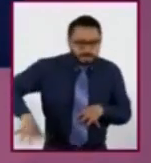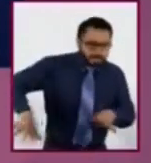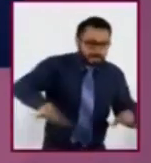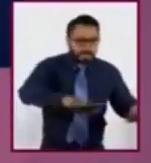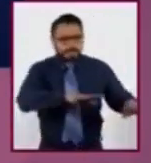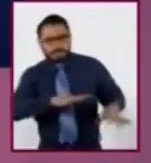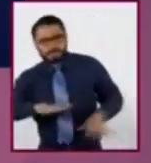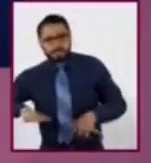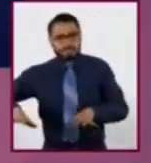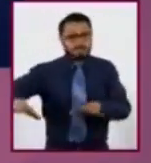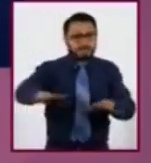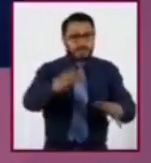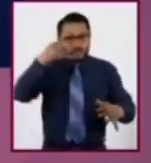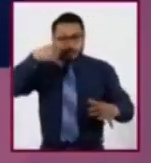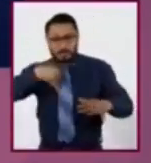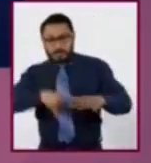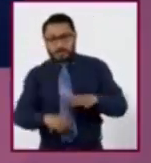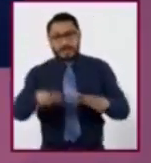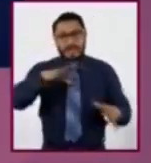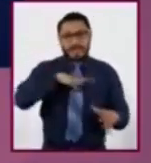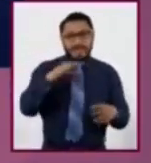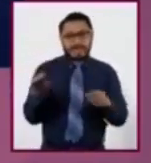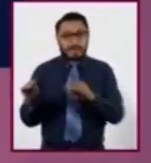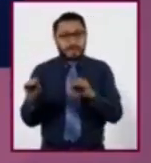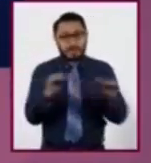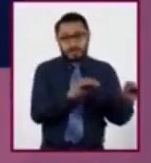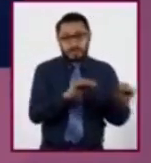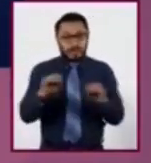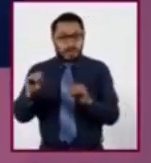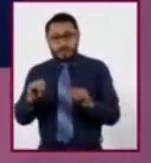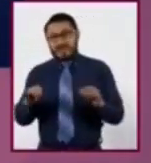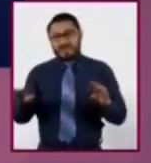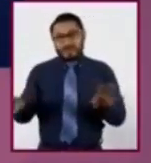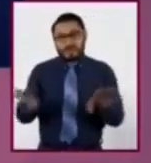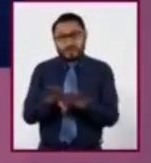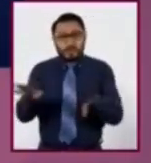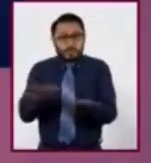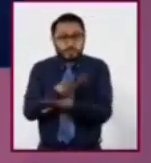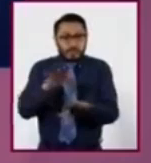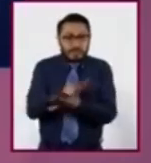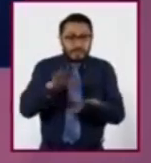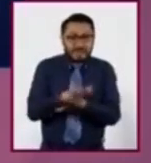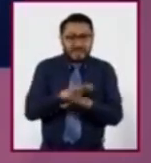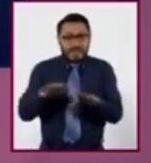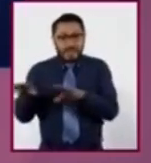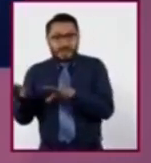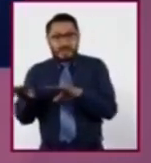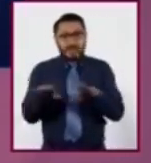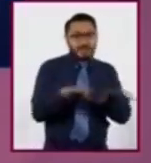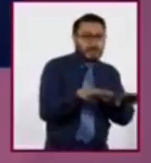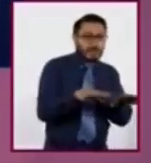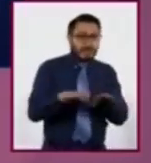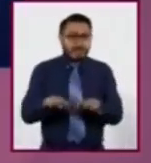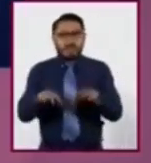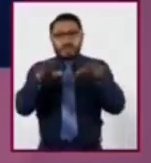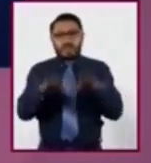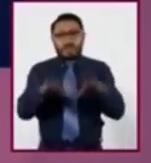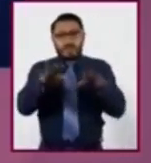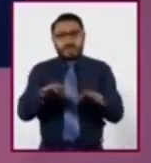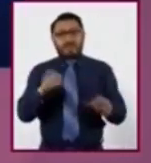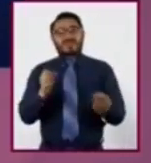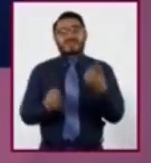en la astenosfera. Se divide en movimientos transformantes, convergentes y divergentes. Los